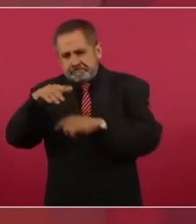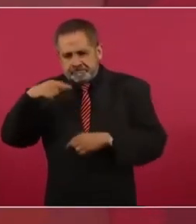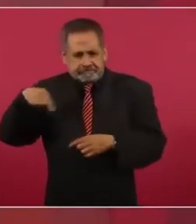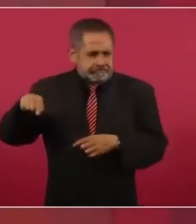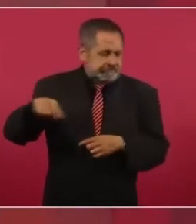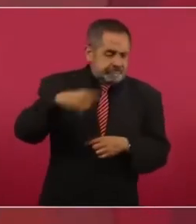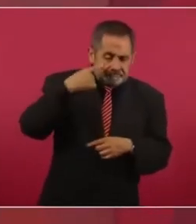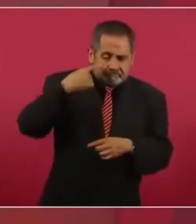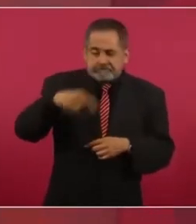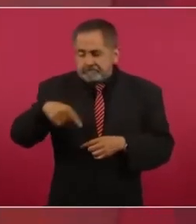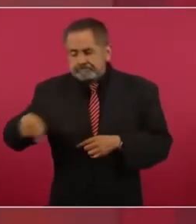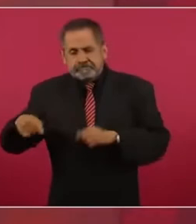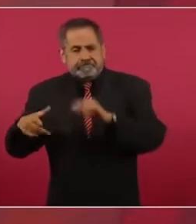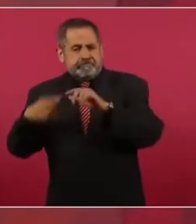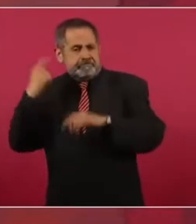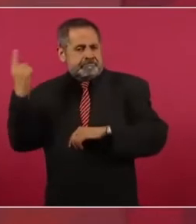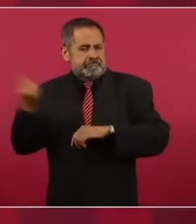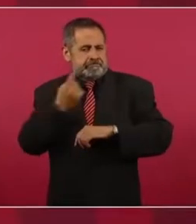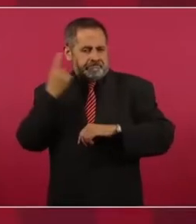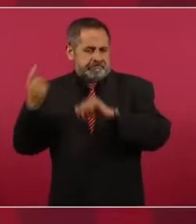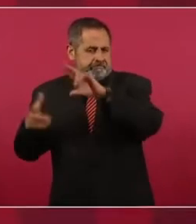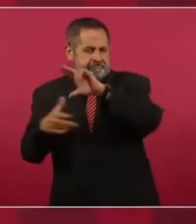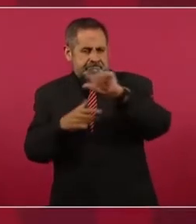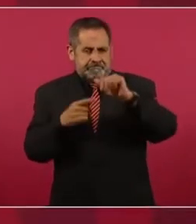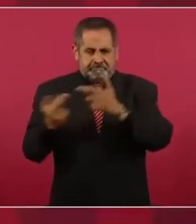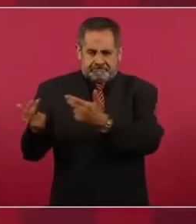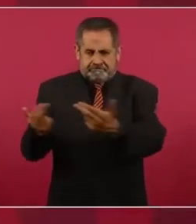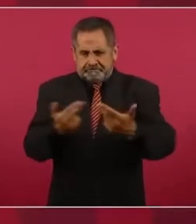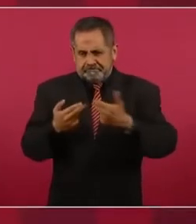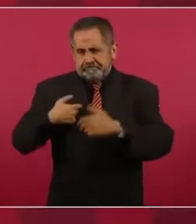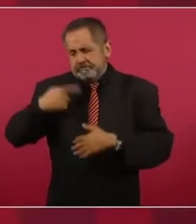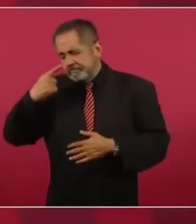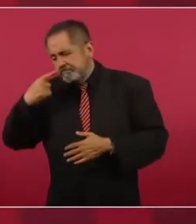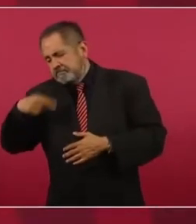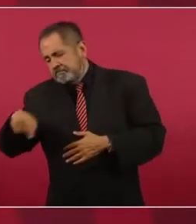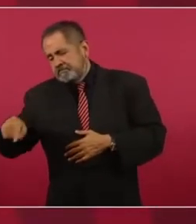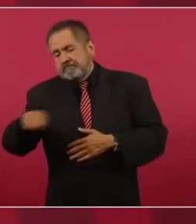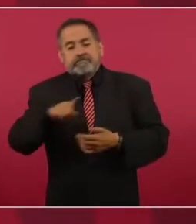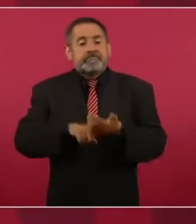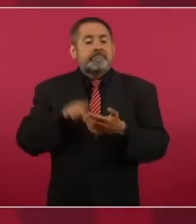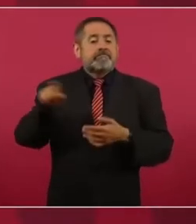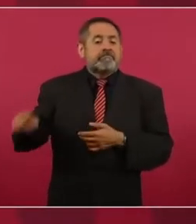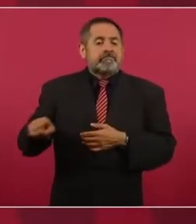zona afectada por el huracán y fuimos a Pluma Hidalgo